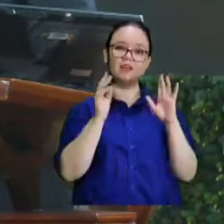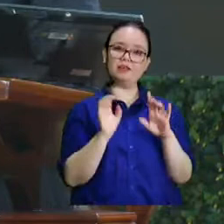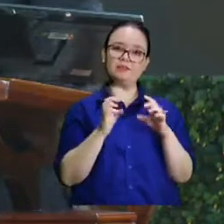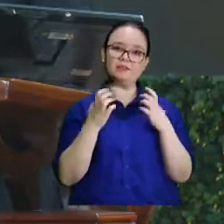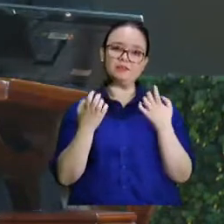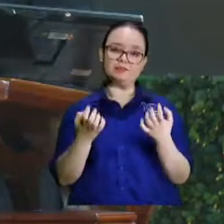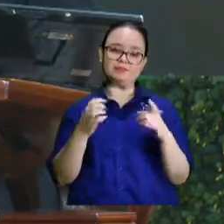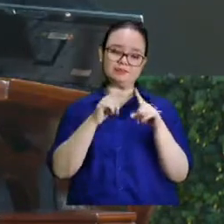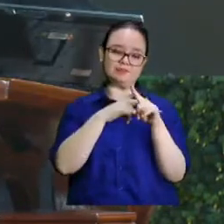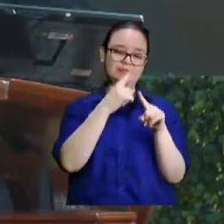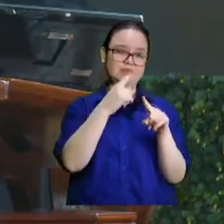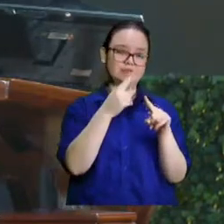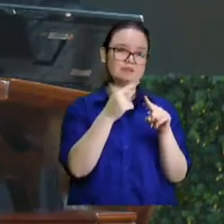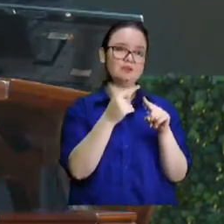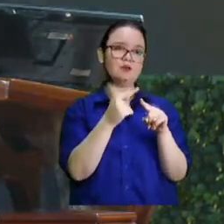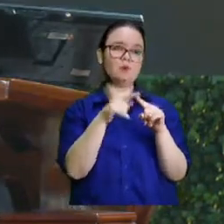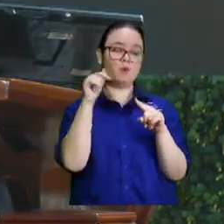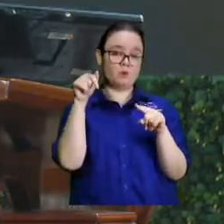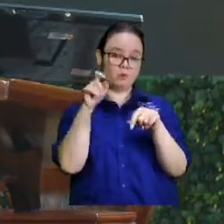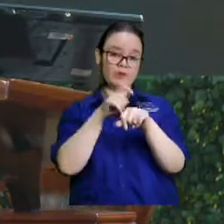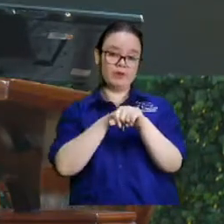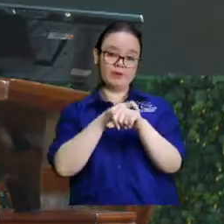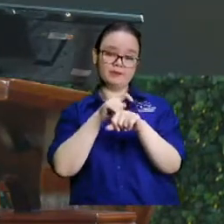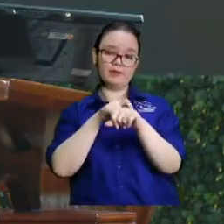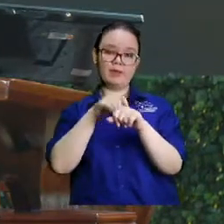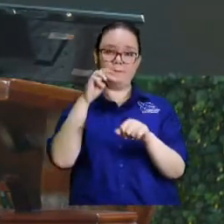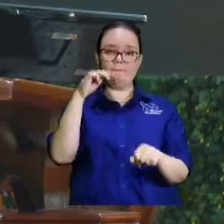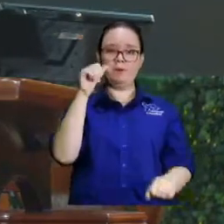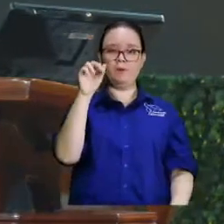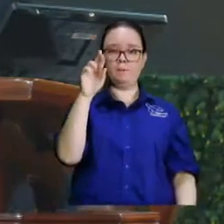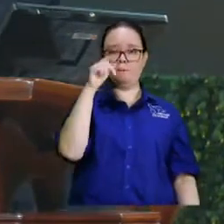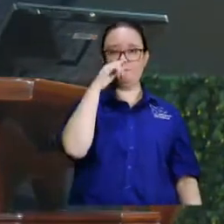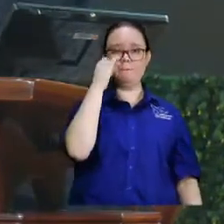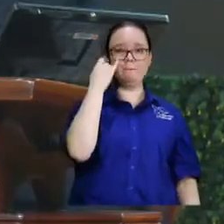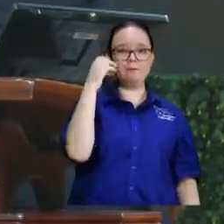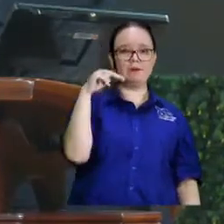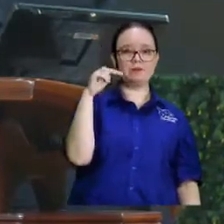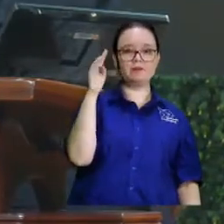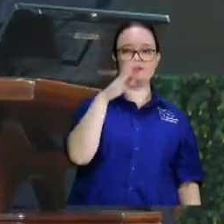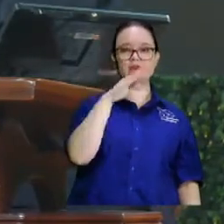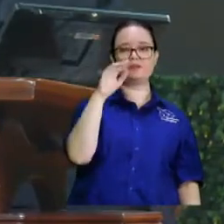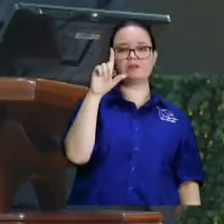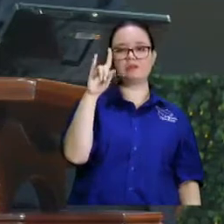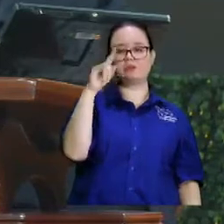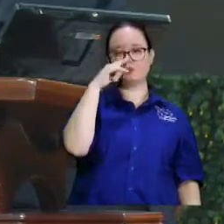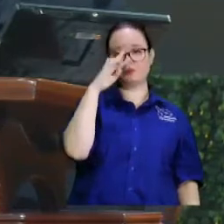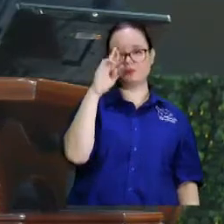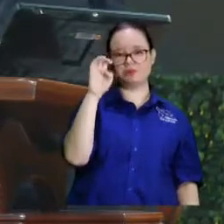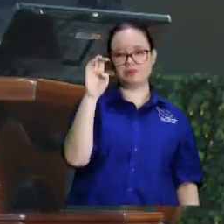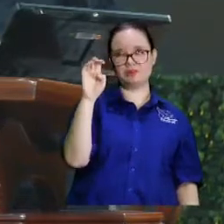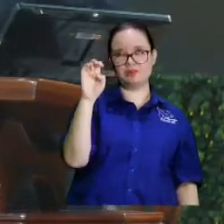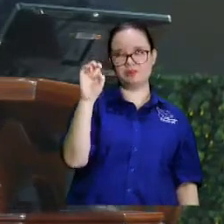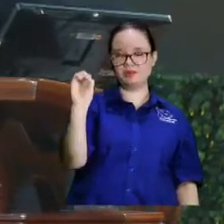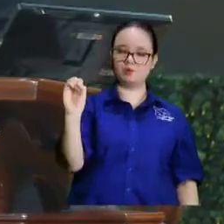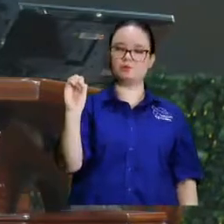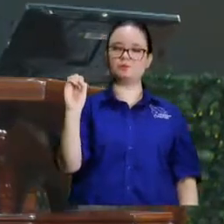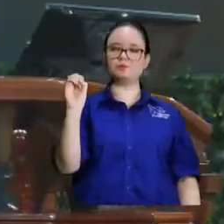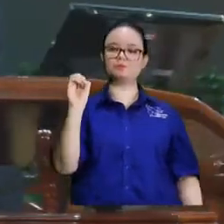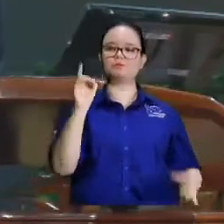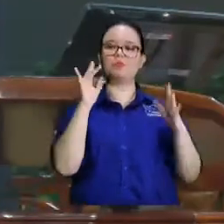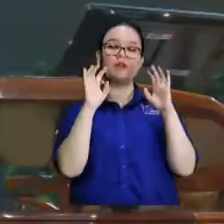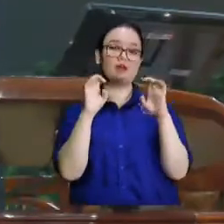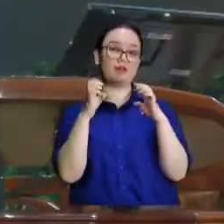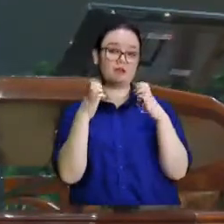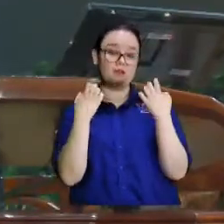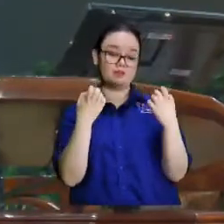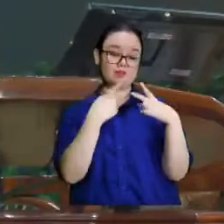Entonces, cuando viene ese tiempo de Martín Lutero, como que empieza Esdras a levantar el altar